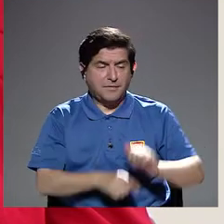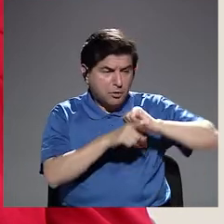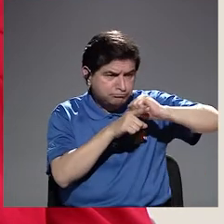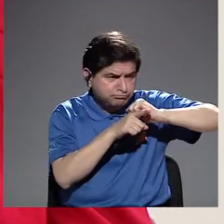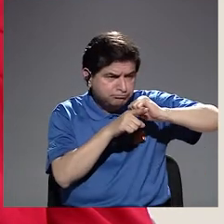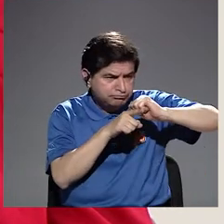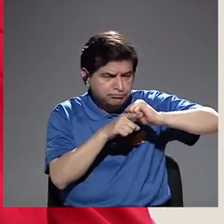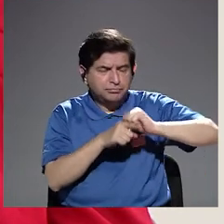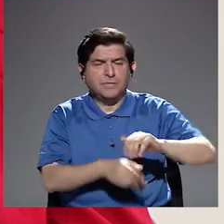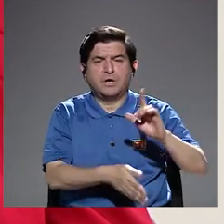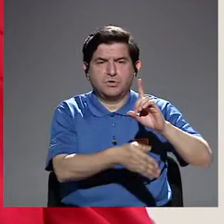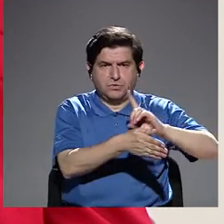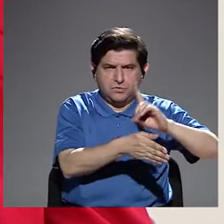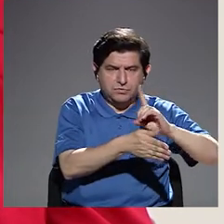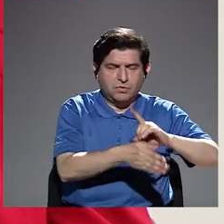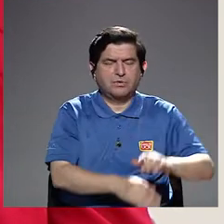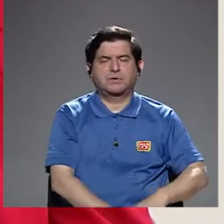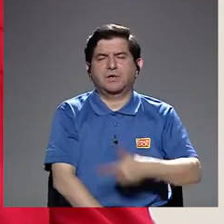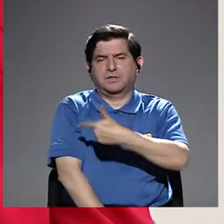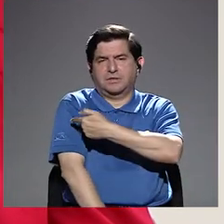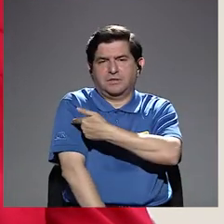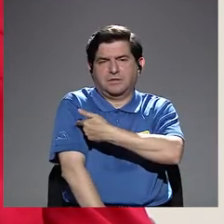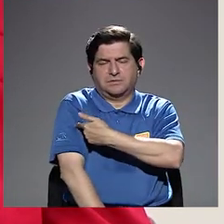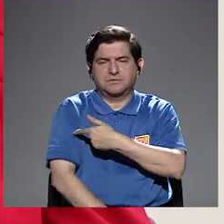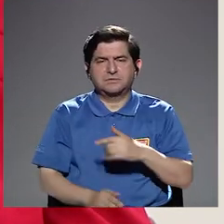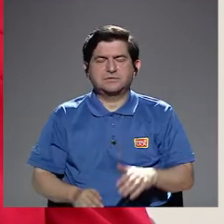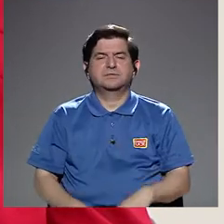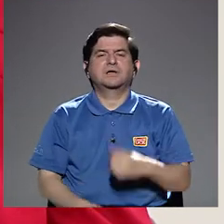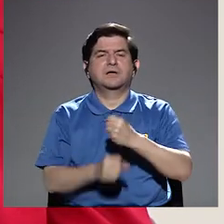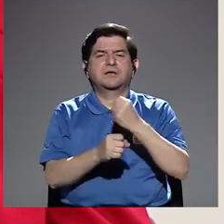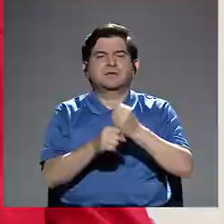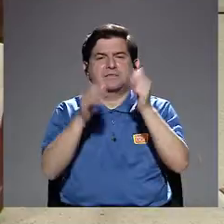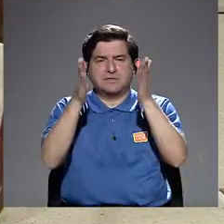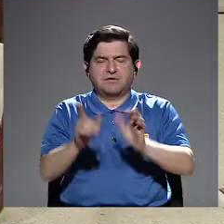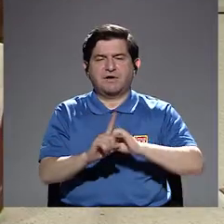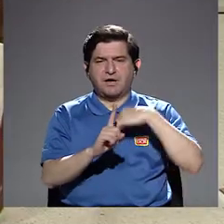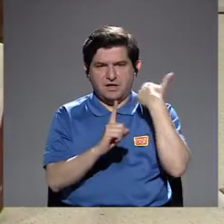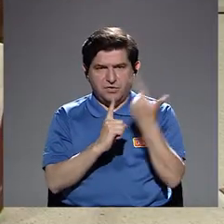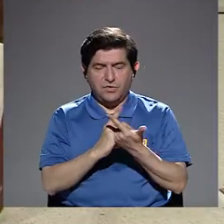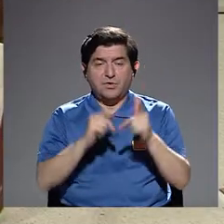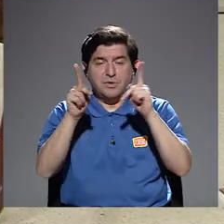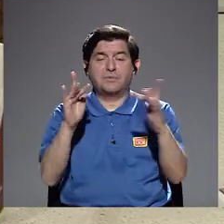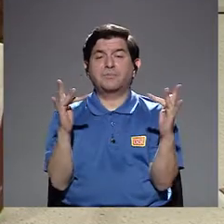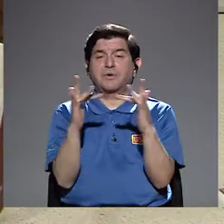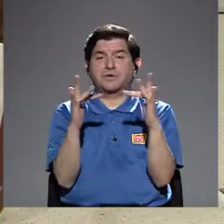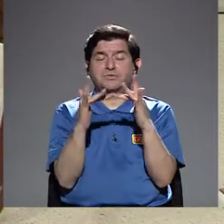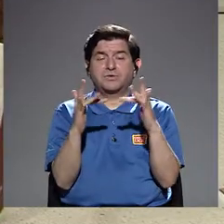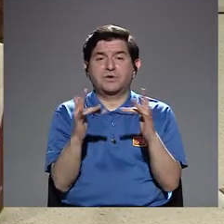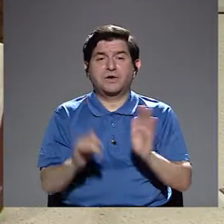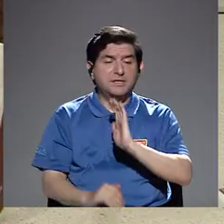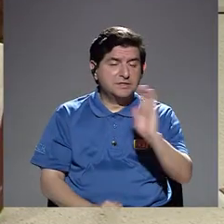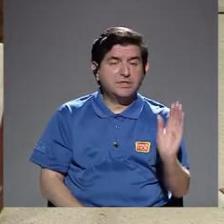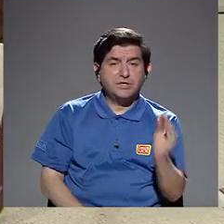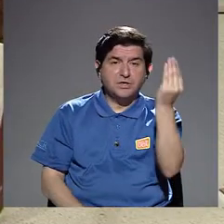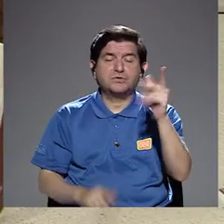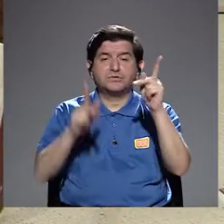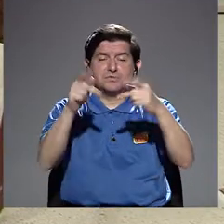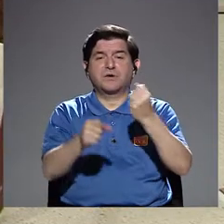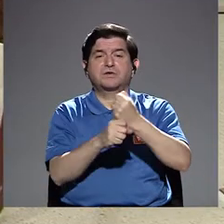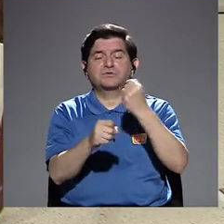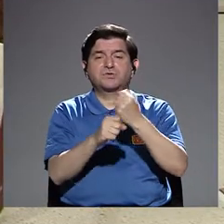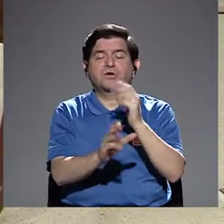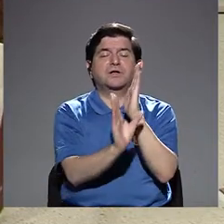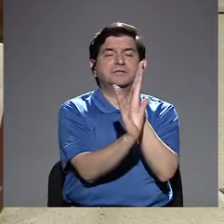a médicos, enfermeras, trabajadores sociales. Que son personas que están en contacto con niños y adolescentes. Personas que